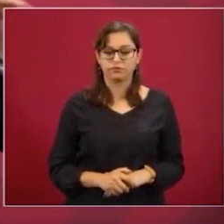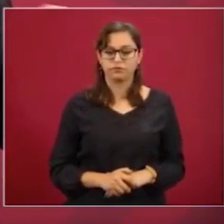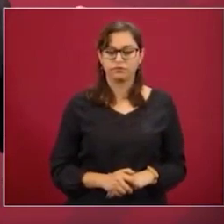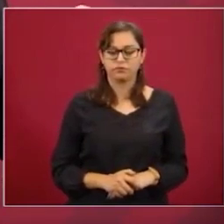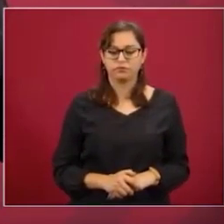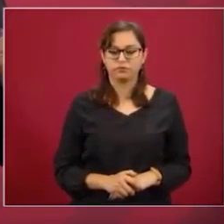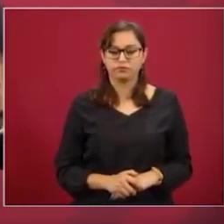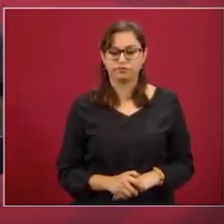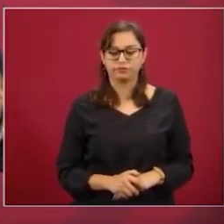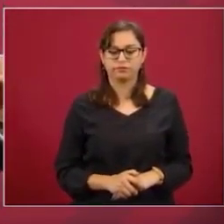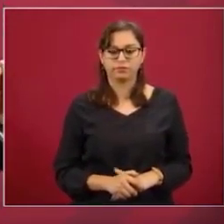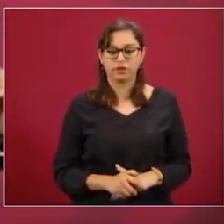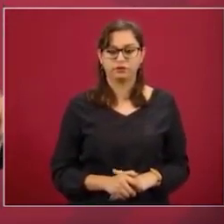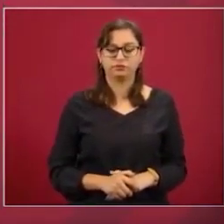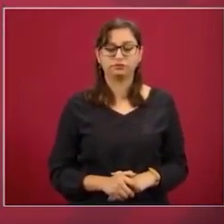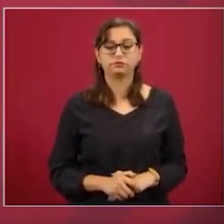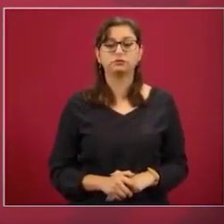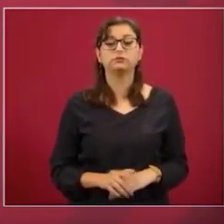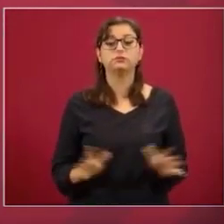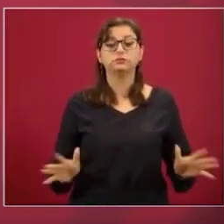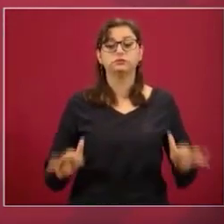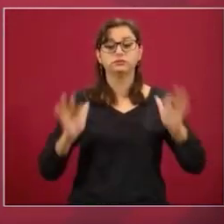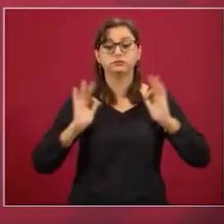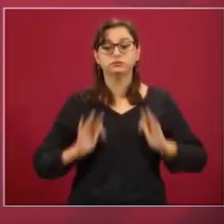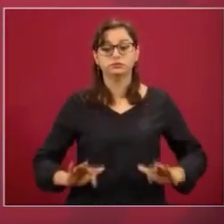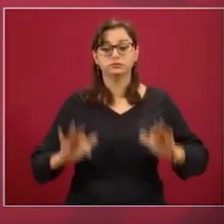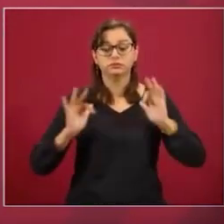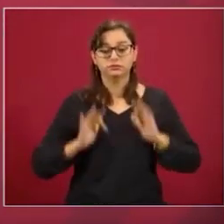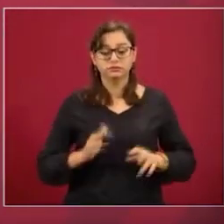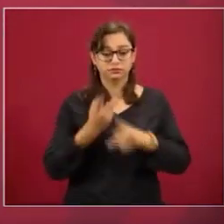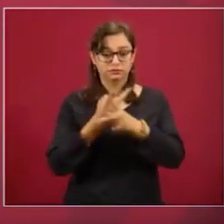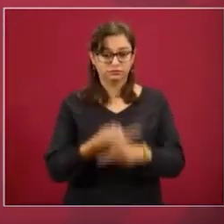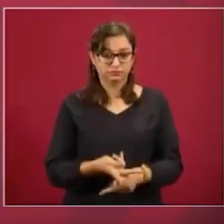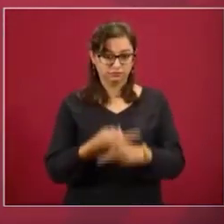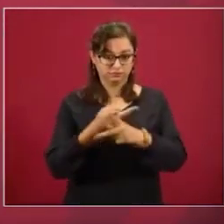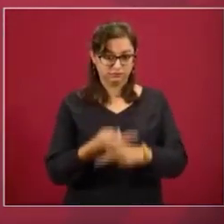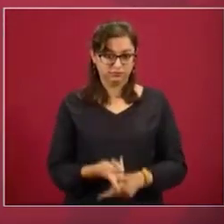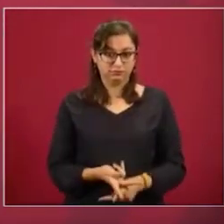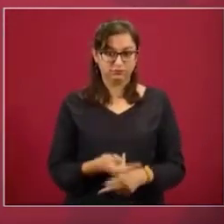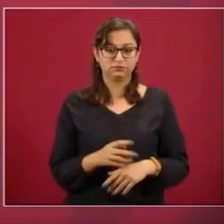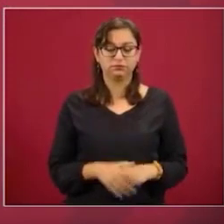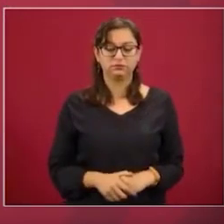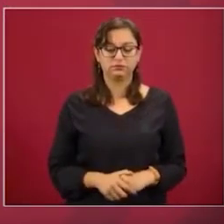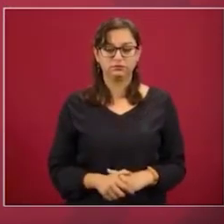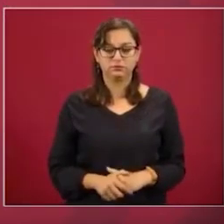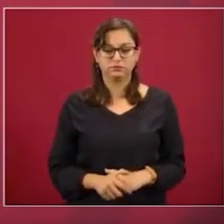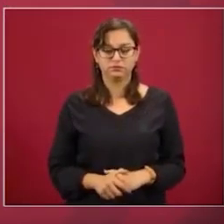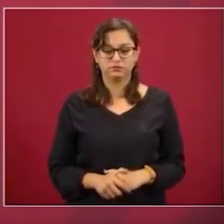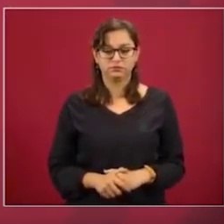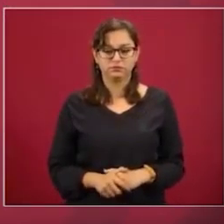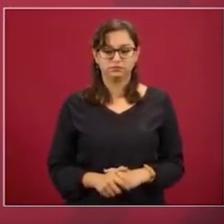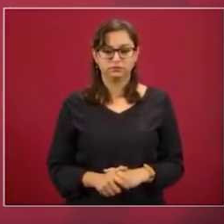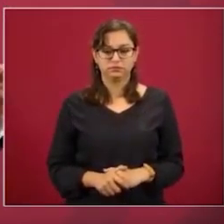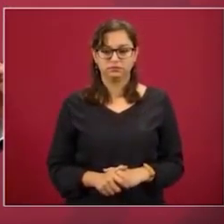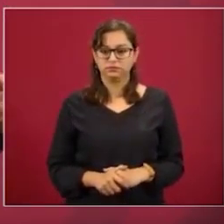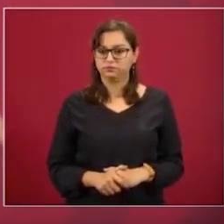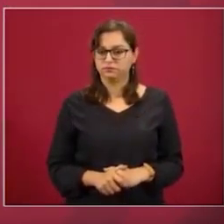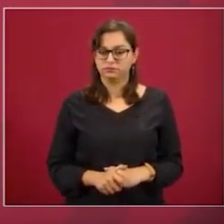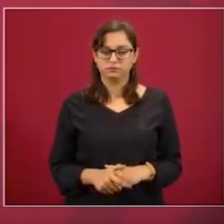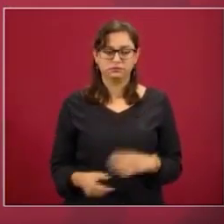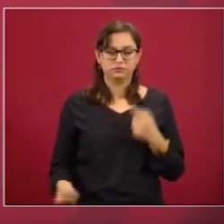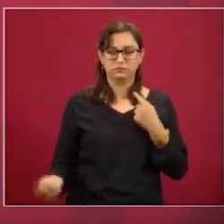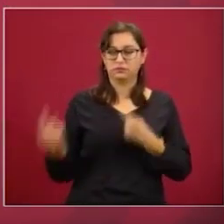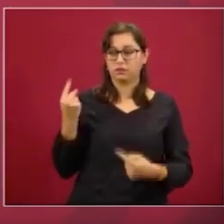Entonces, serenidad y paciencia de no caer en ninguna